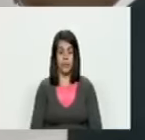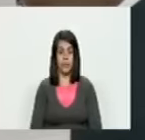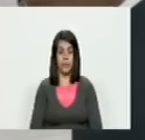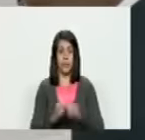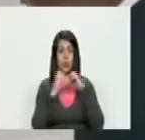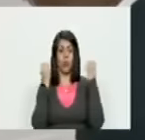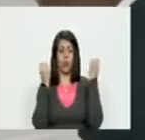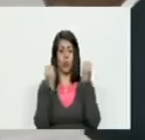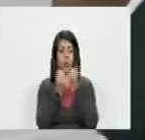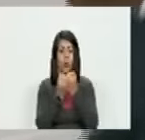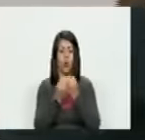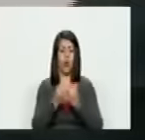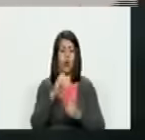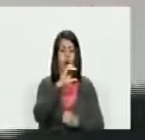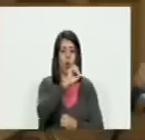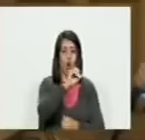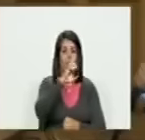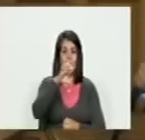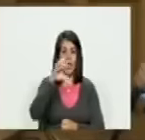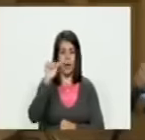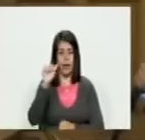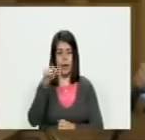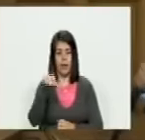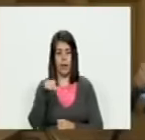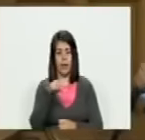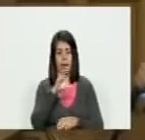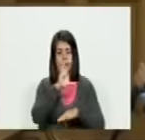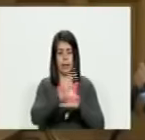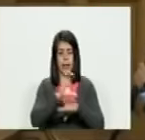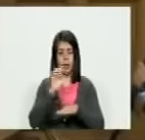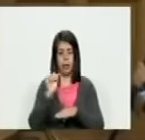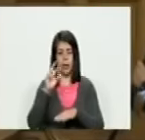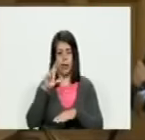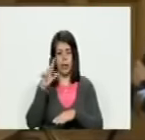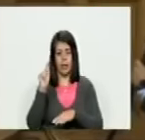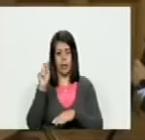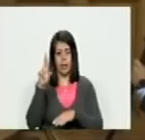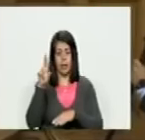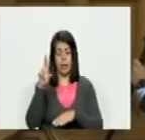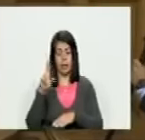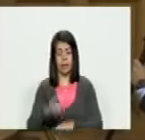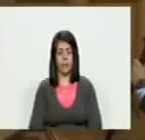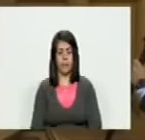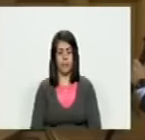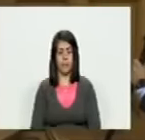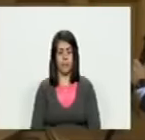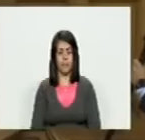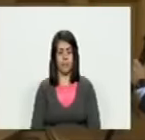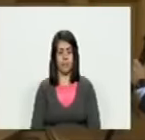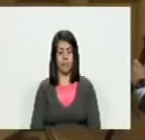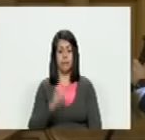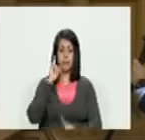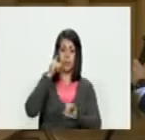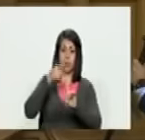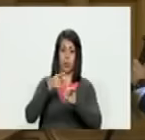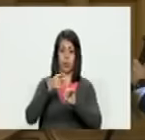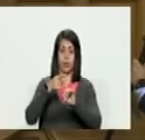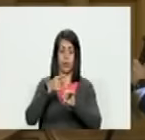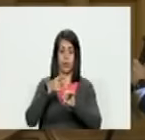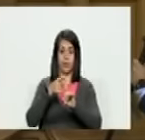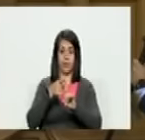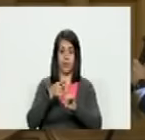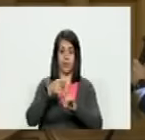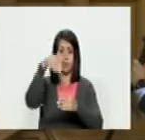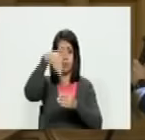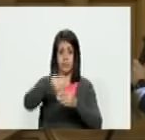organización de los estados americanos y el centro carter con motivo del